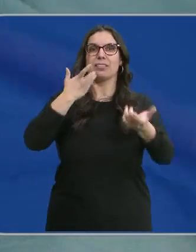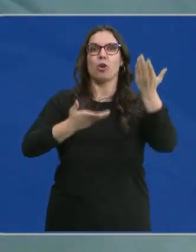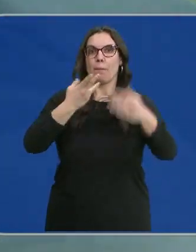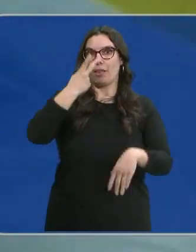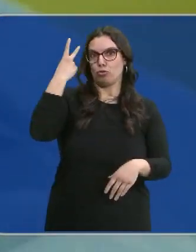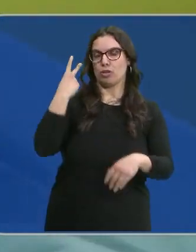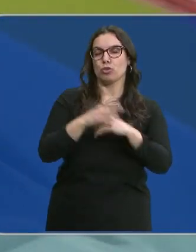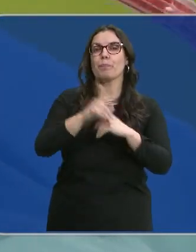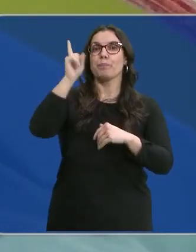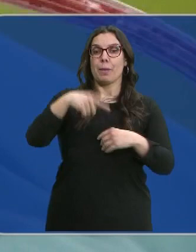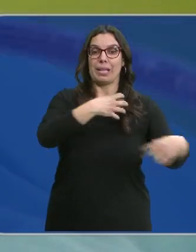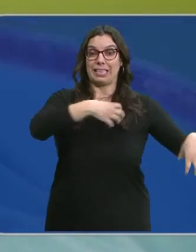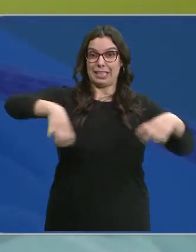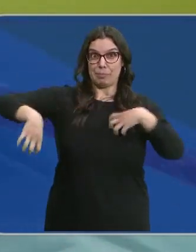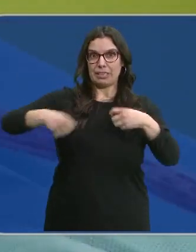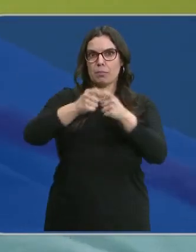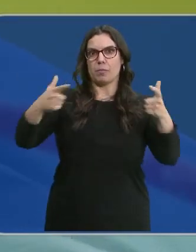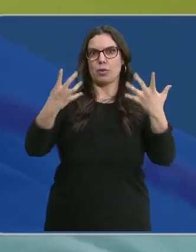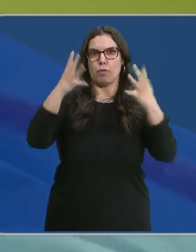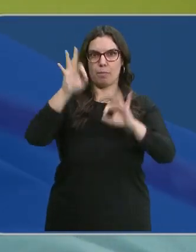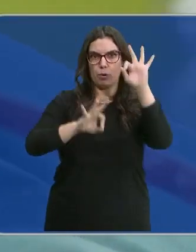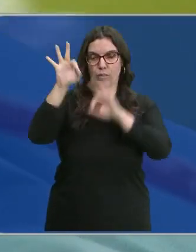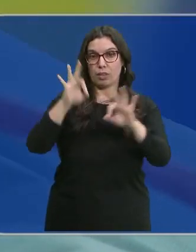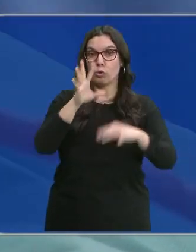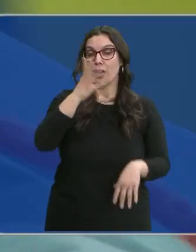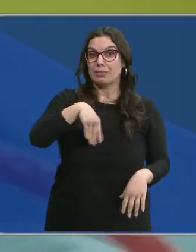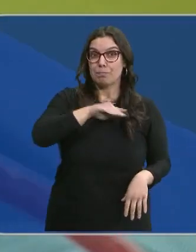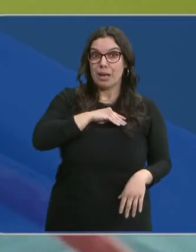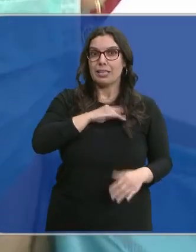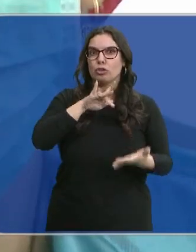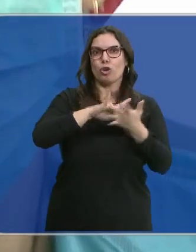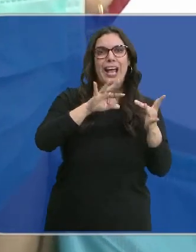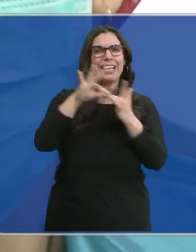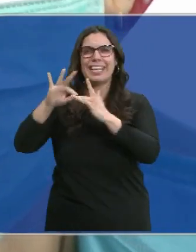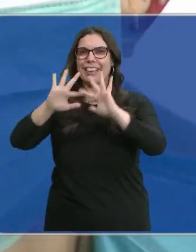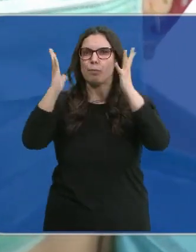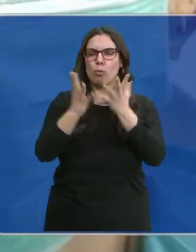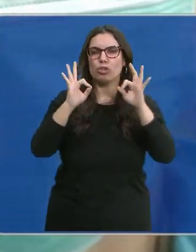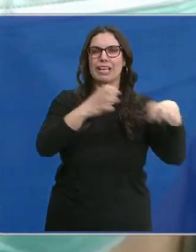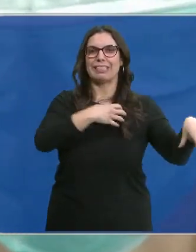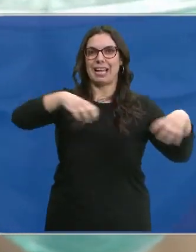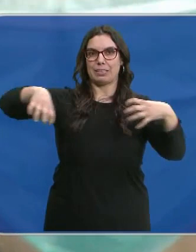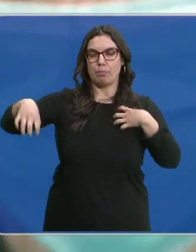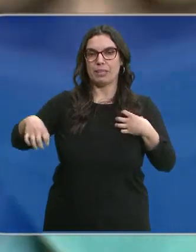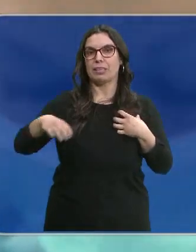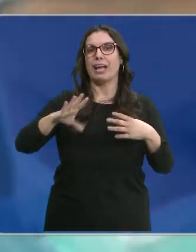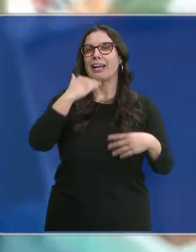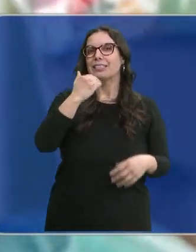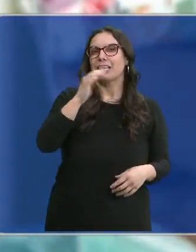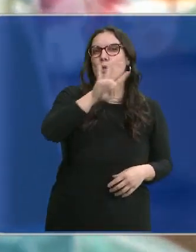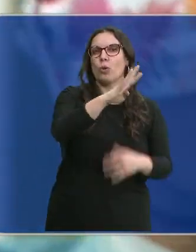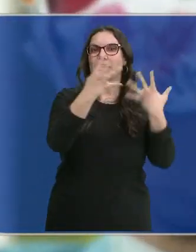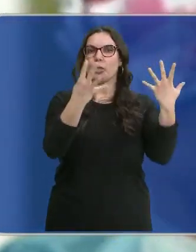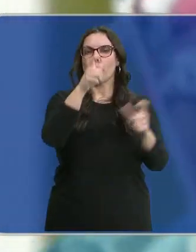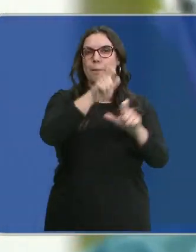anterior. También suben los trasplantes en un 9%. España se sitúa como líder mundial en trasplante de órganos con casi 49